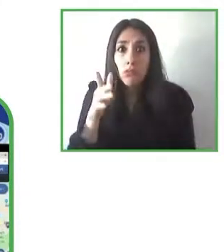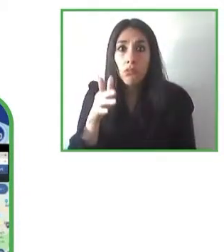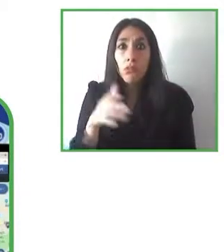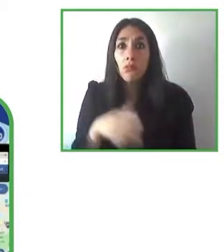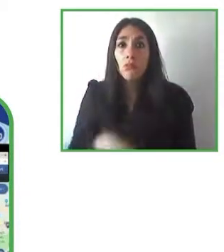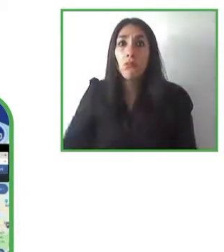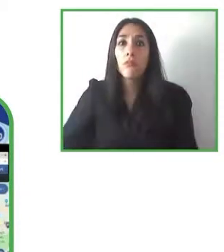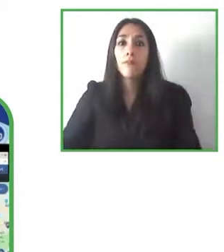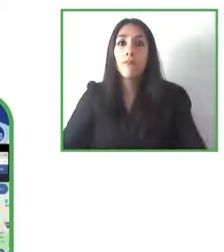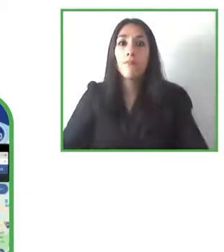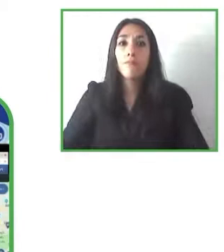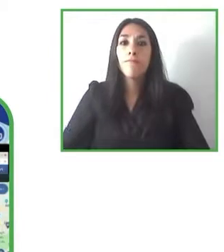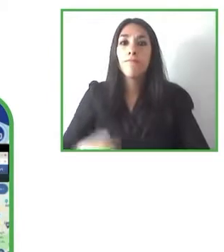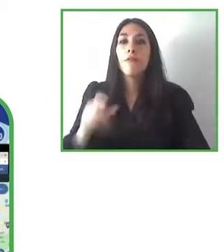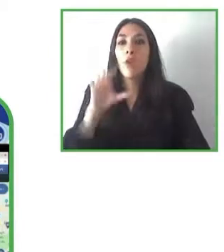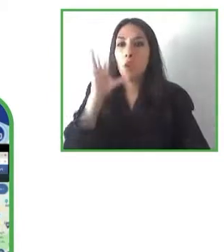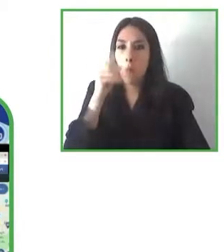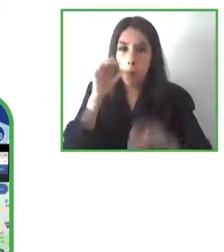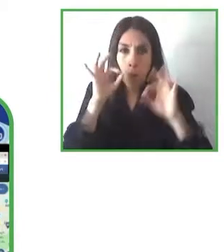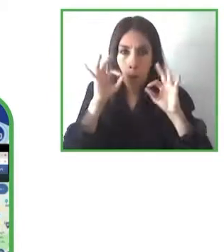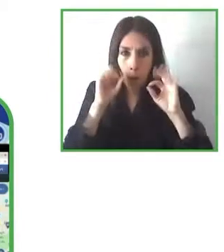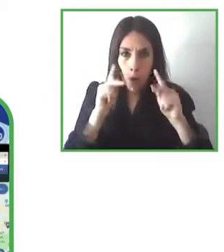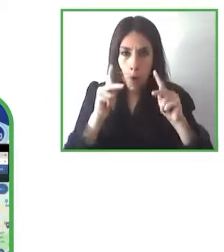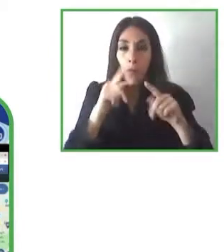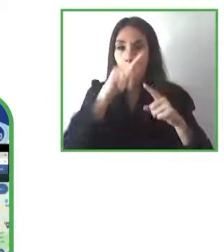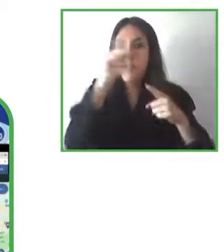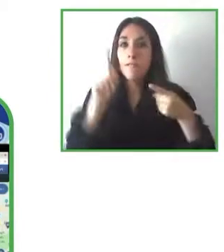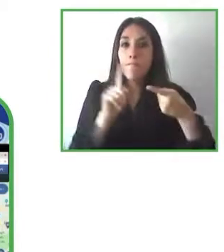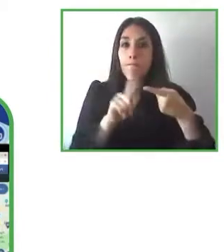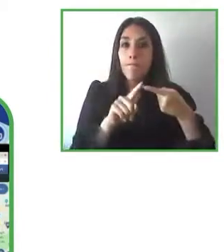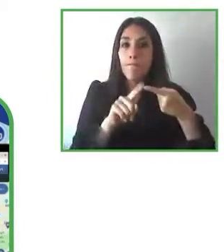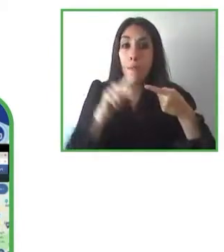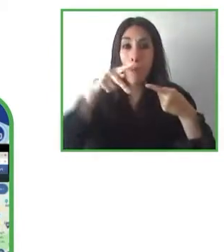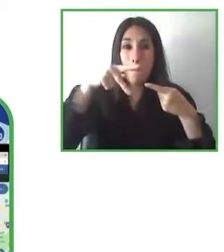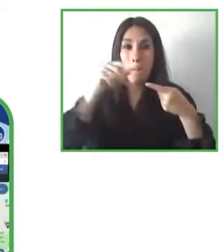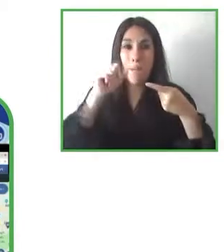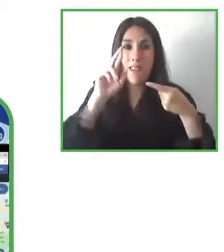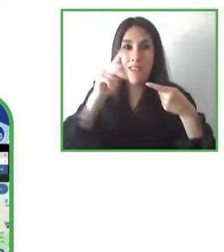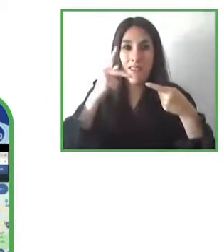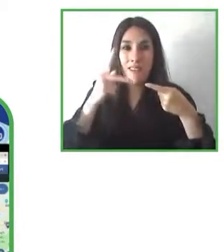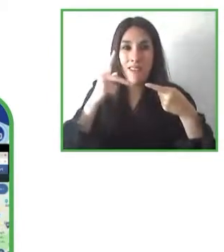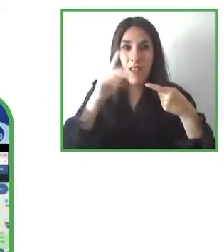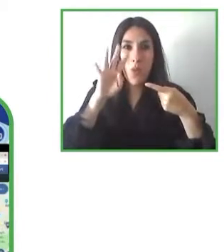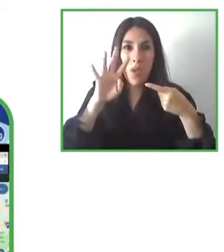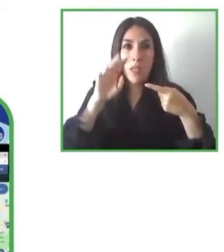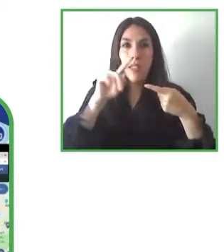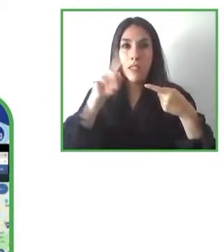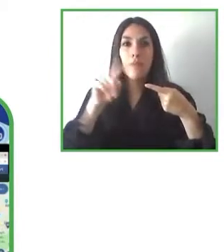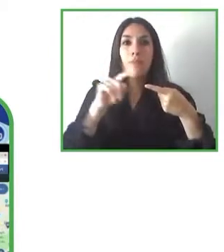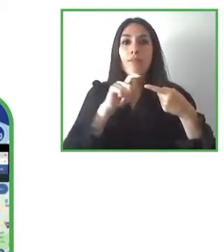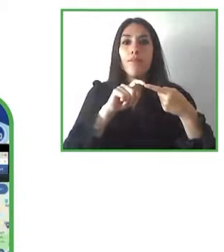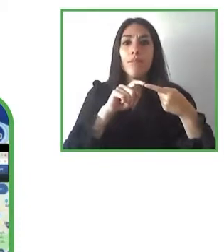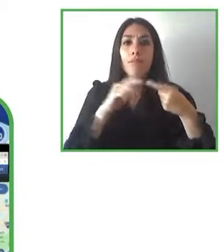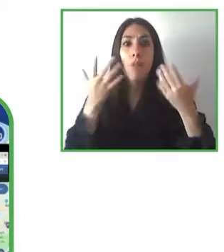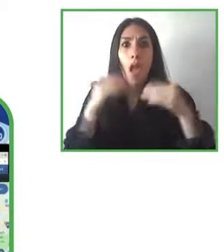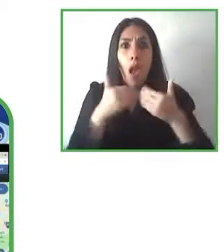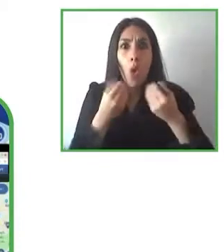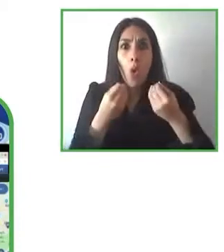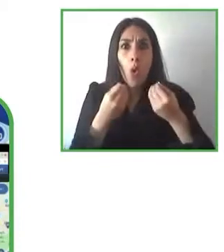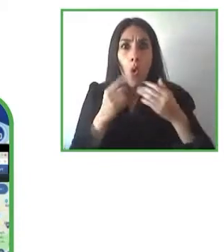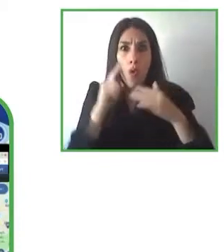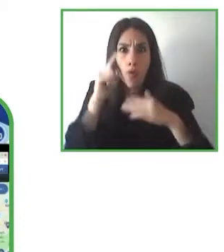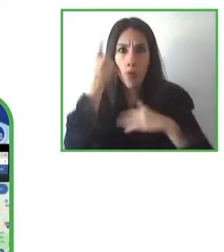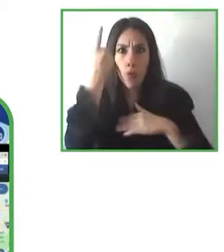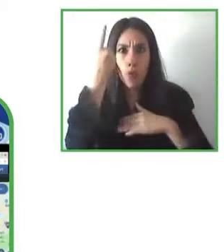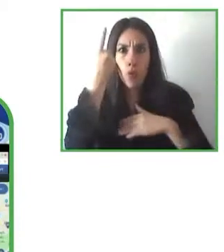Park for This nace por una recomendación europea del 98 en la cual